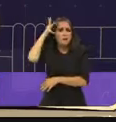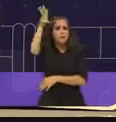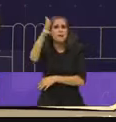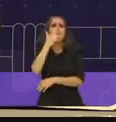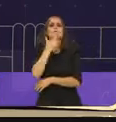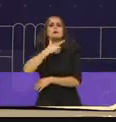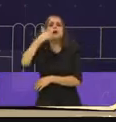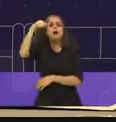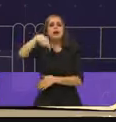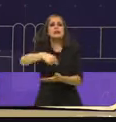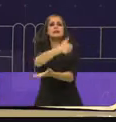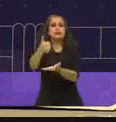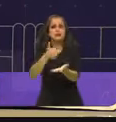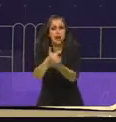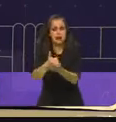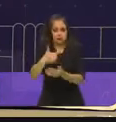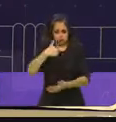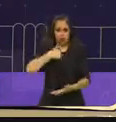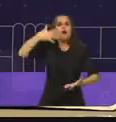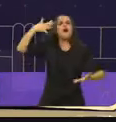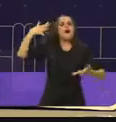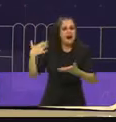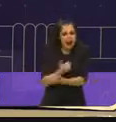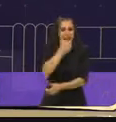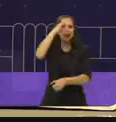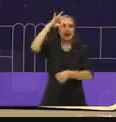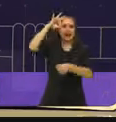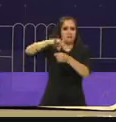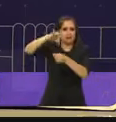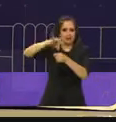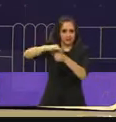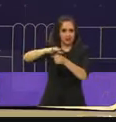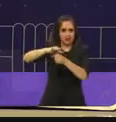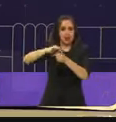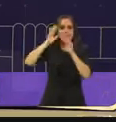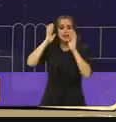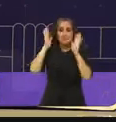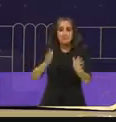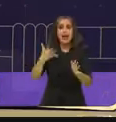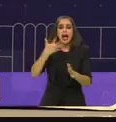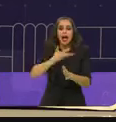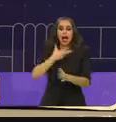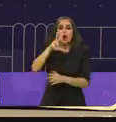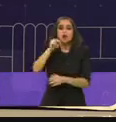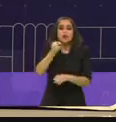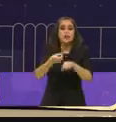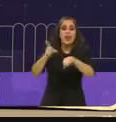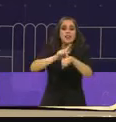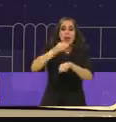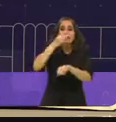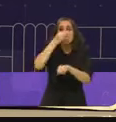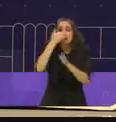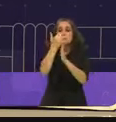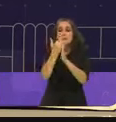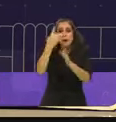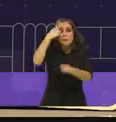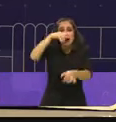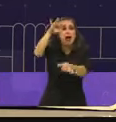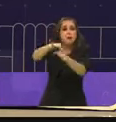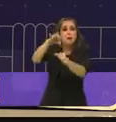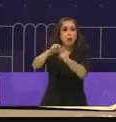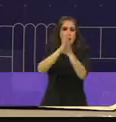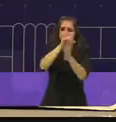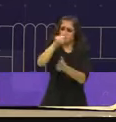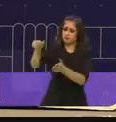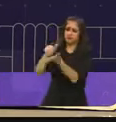México vamos a ganar esta elección nos quedan menos de 80 días actívate ya se van